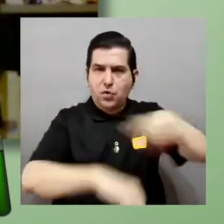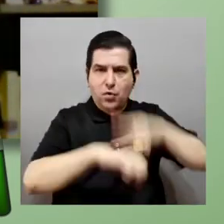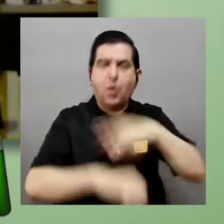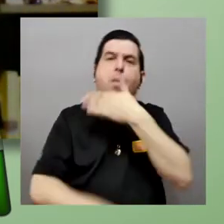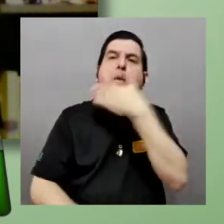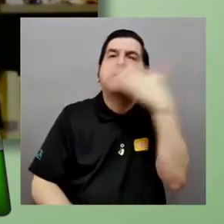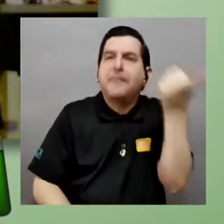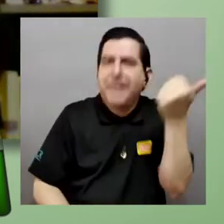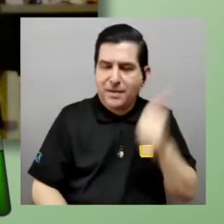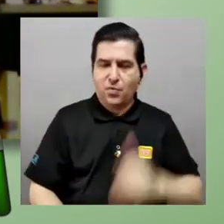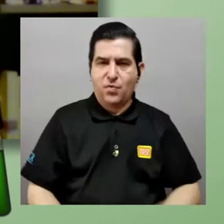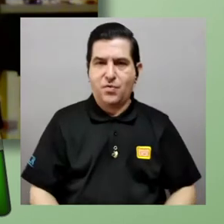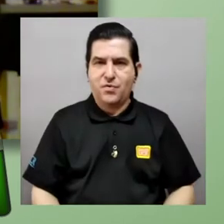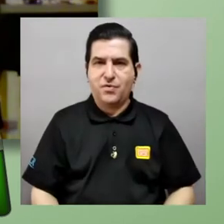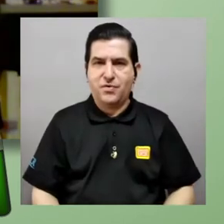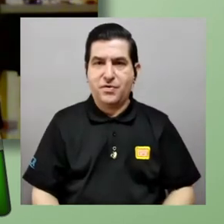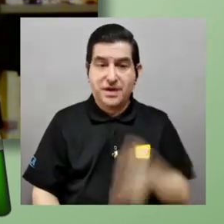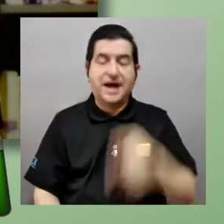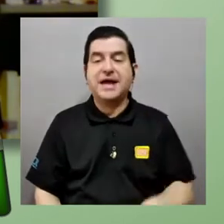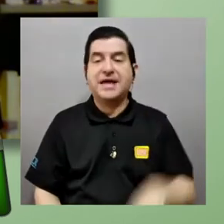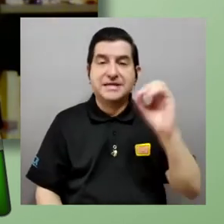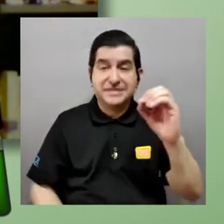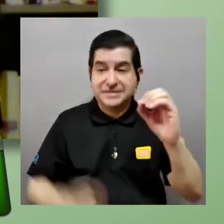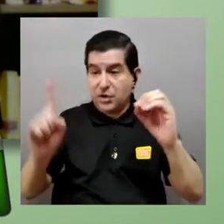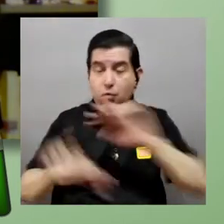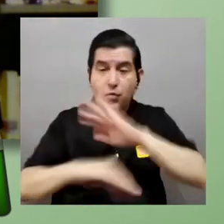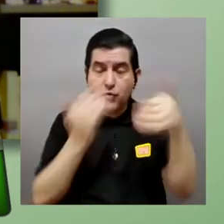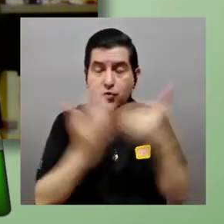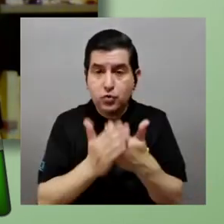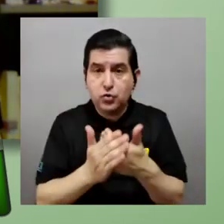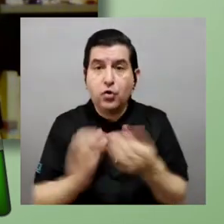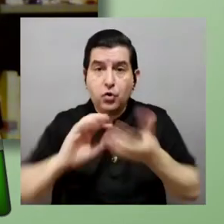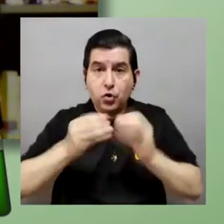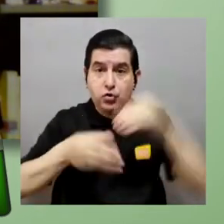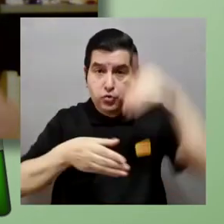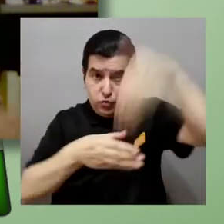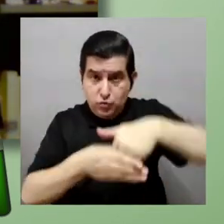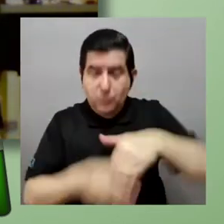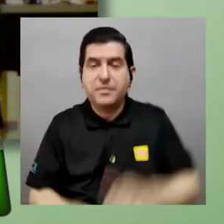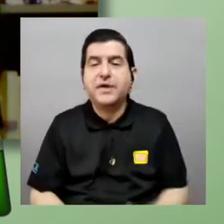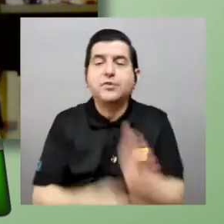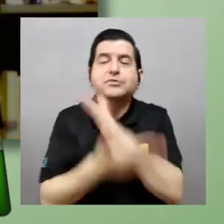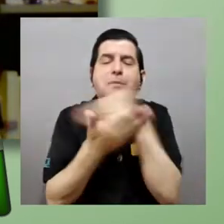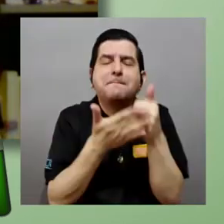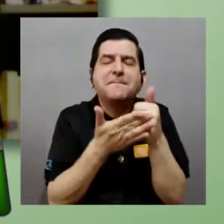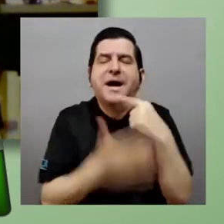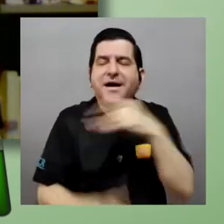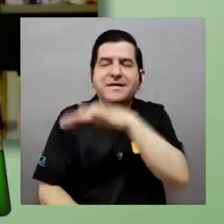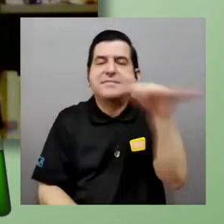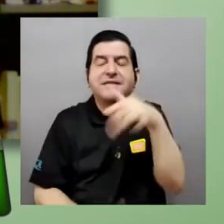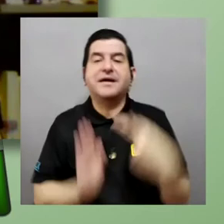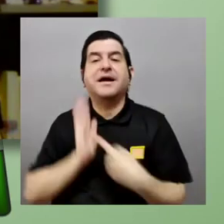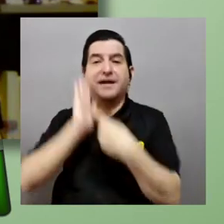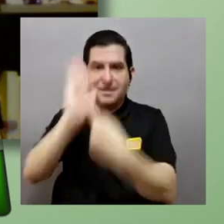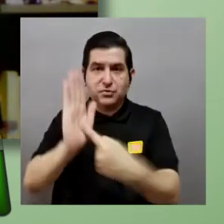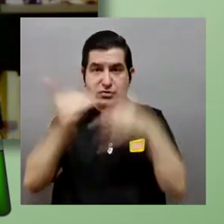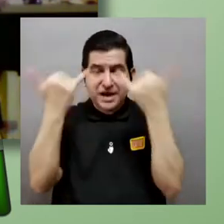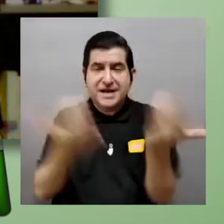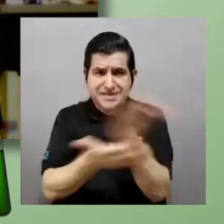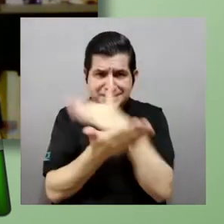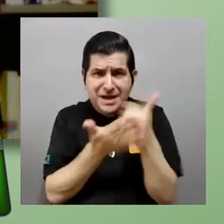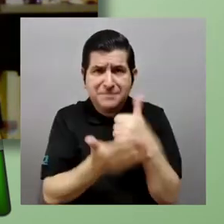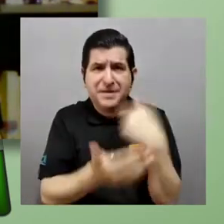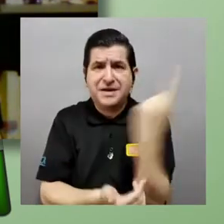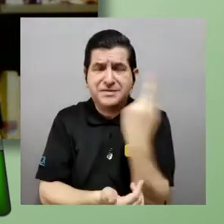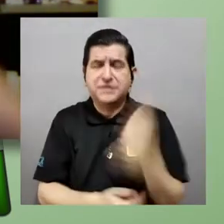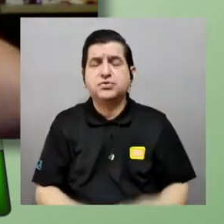el interval cero uno todos los números que están entre cero y uno son un pedacito de los reales vamos a mostrar que ya ese pedacito solo los números entre cero